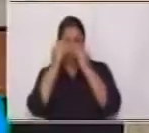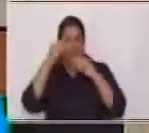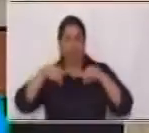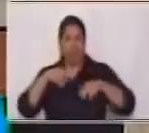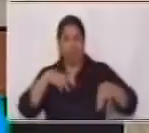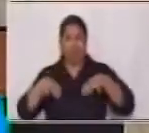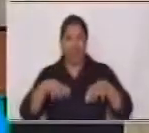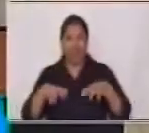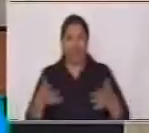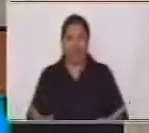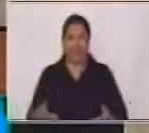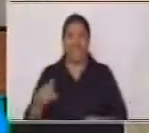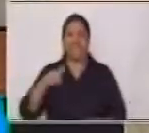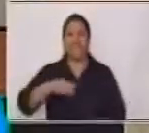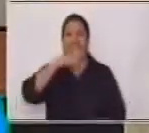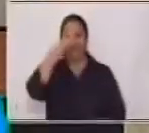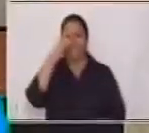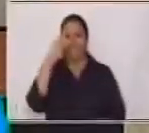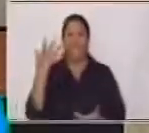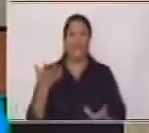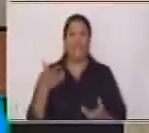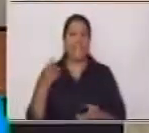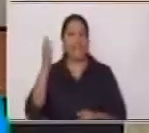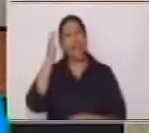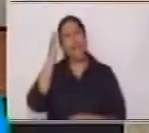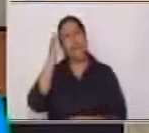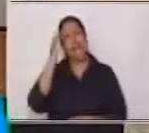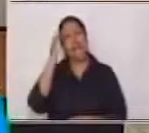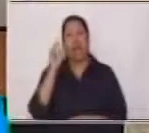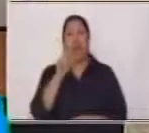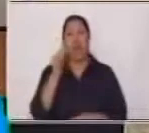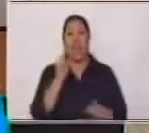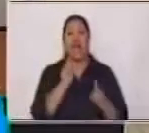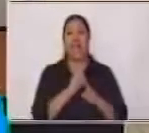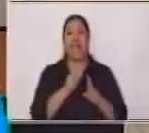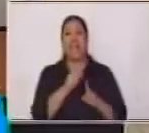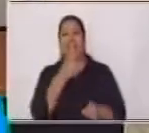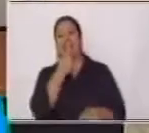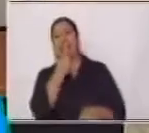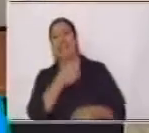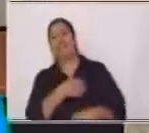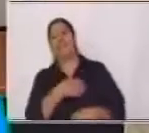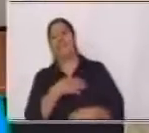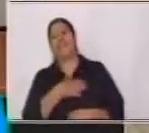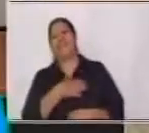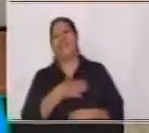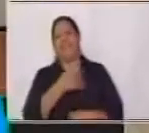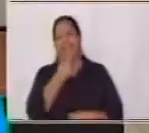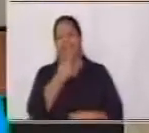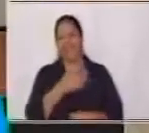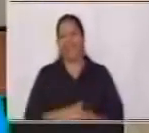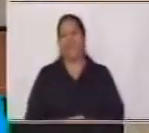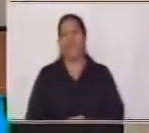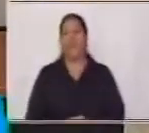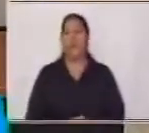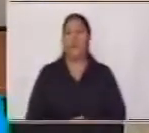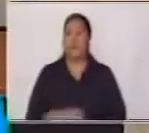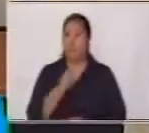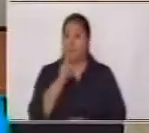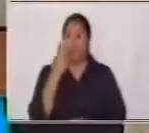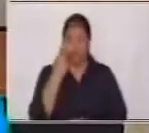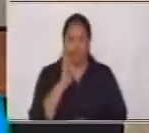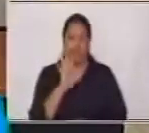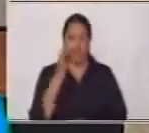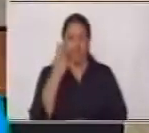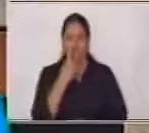adivinanzas y chistes Sí, va a ser una clase muy bonita Van a ver que sí Vamos a iniciar